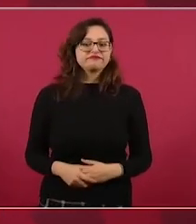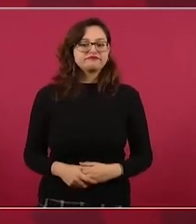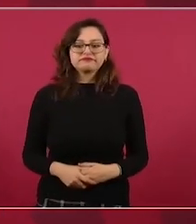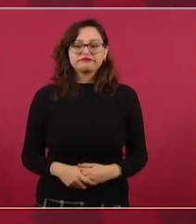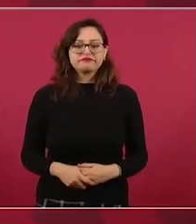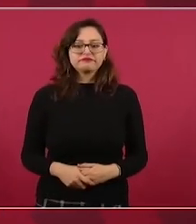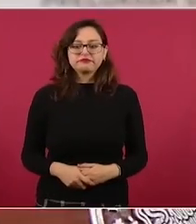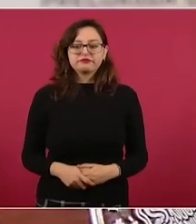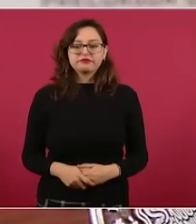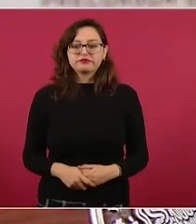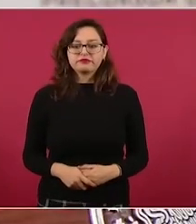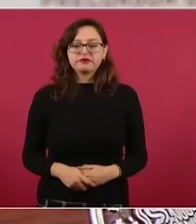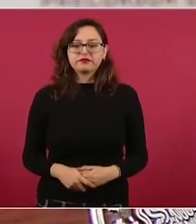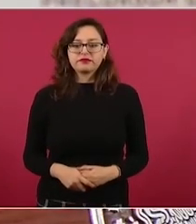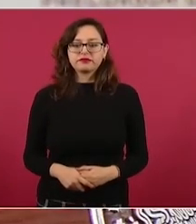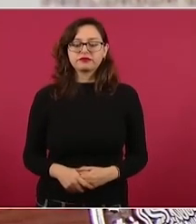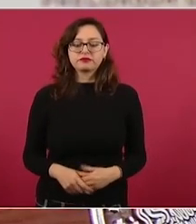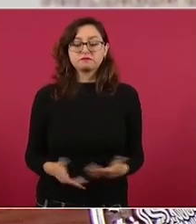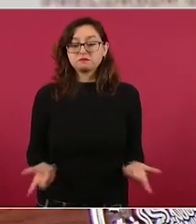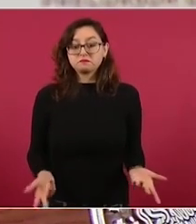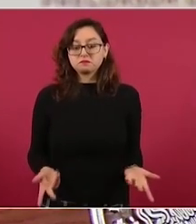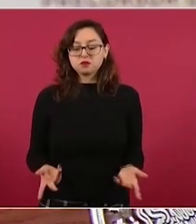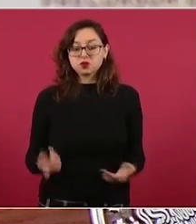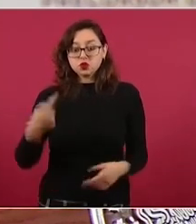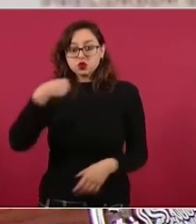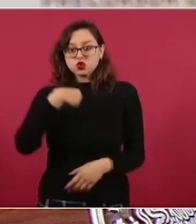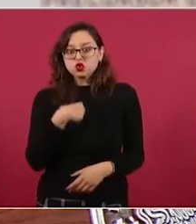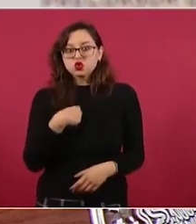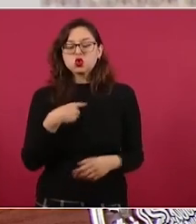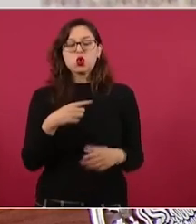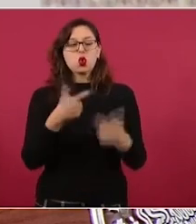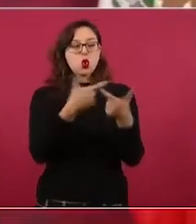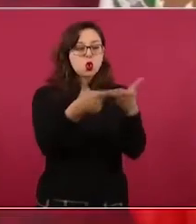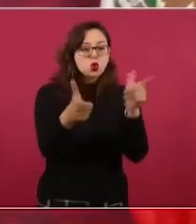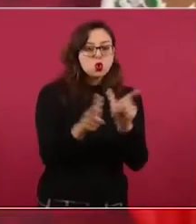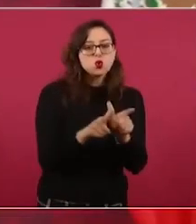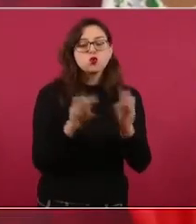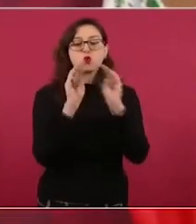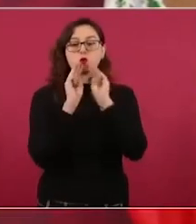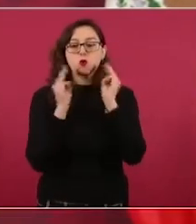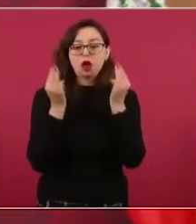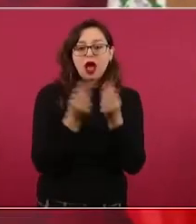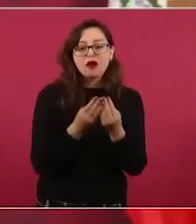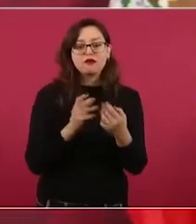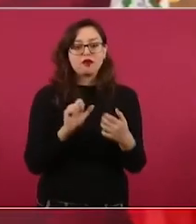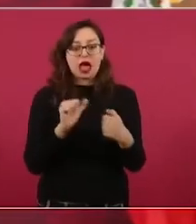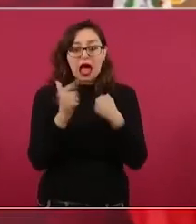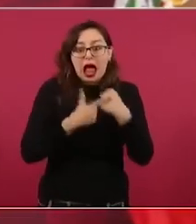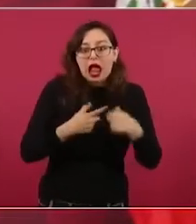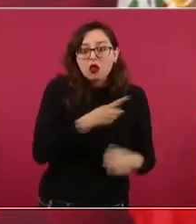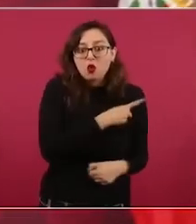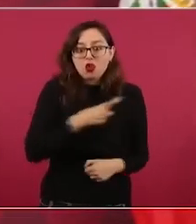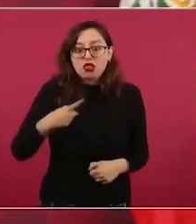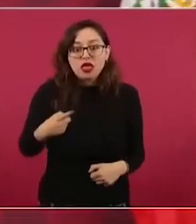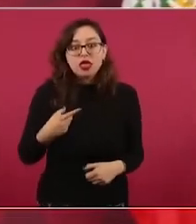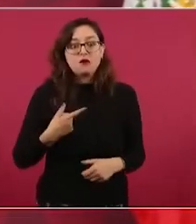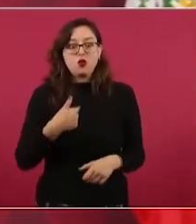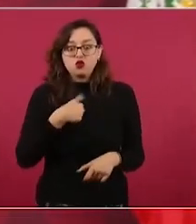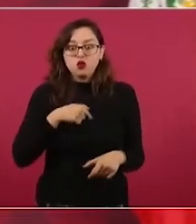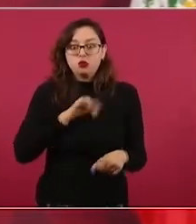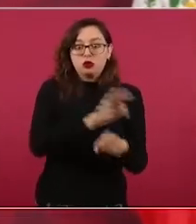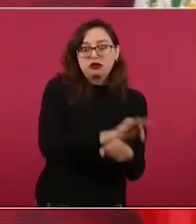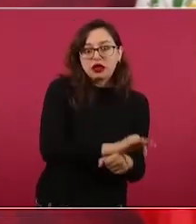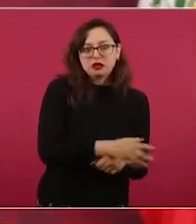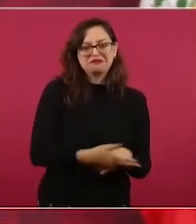no tenemos compromisos con grupos de intereses criados eso es lo bueno de la democracia